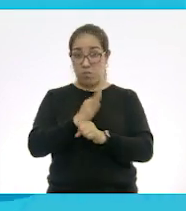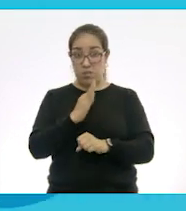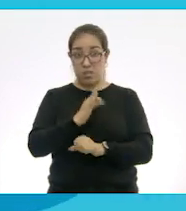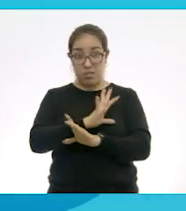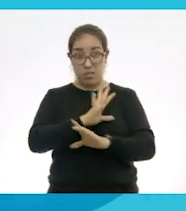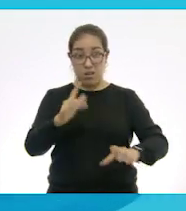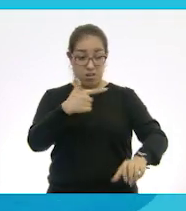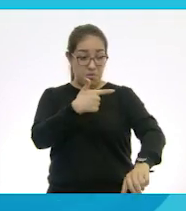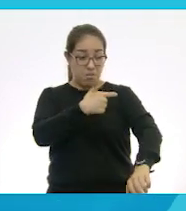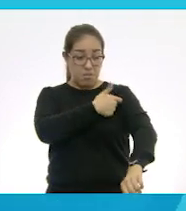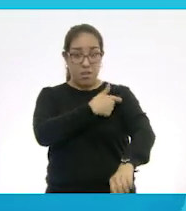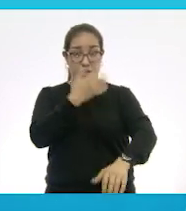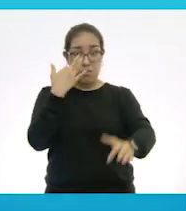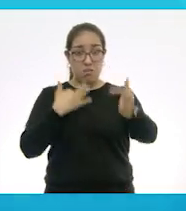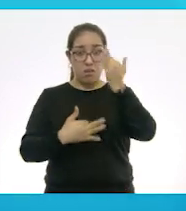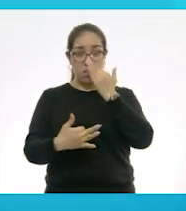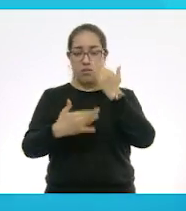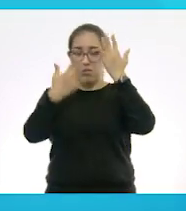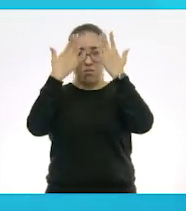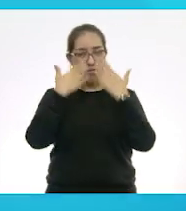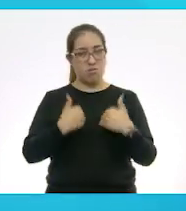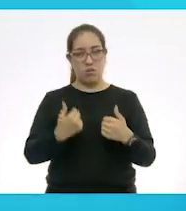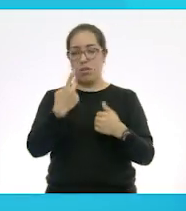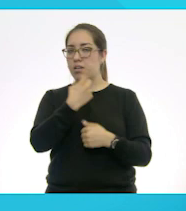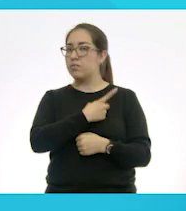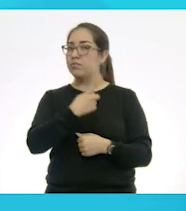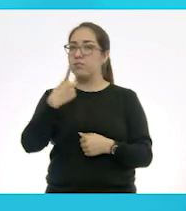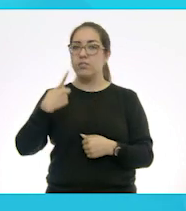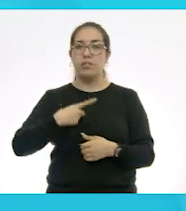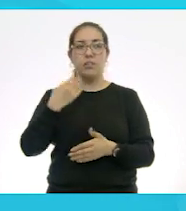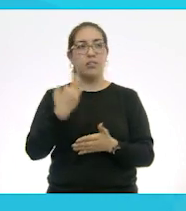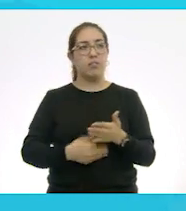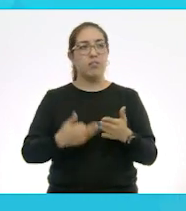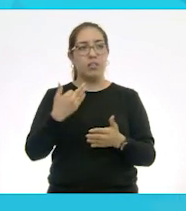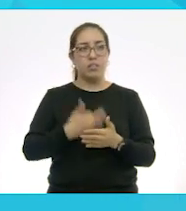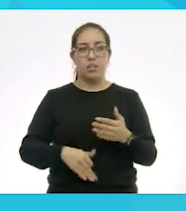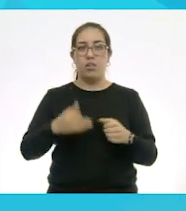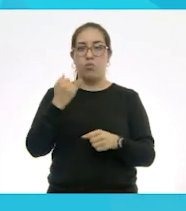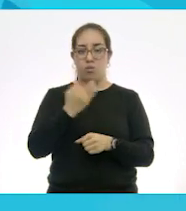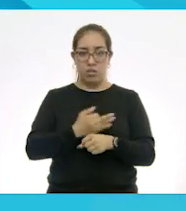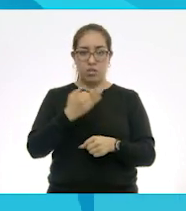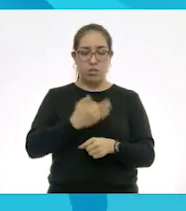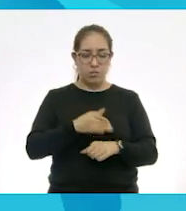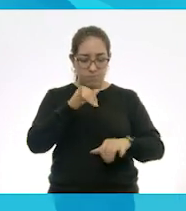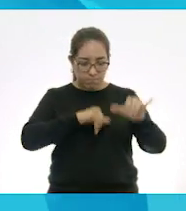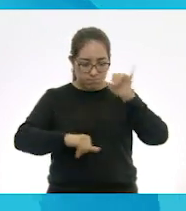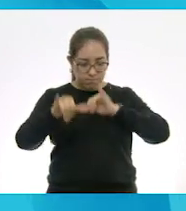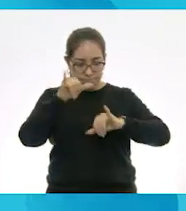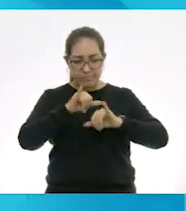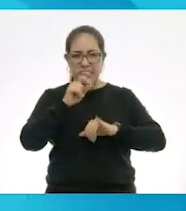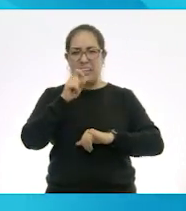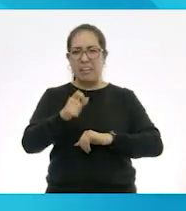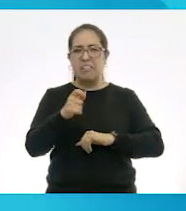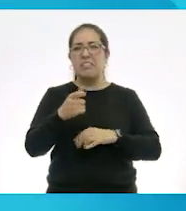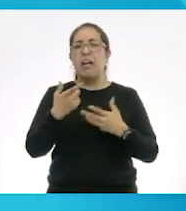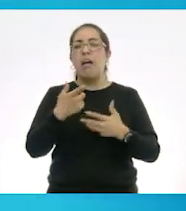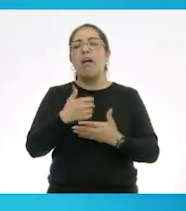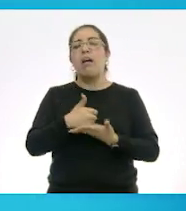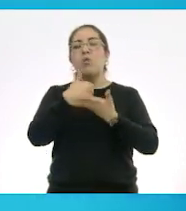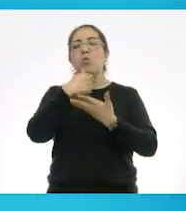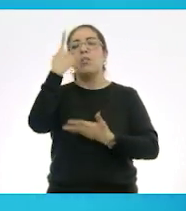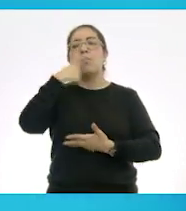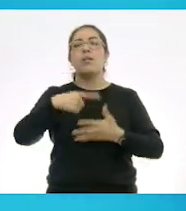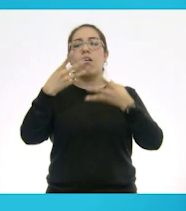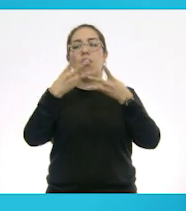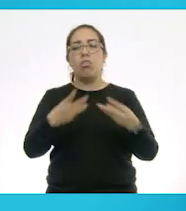específico para COVID-19. Tenemos que identificar que todos los tratamientos que se están otorgando son para garantizar la disminución y el control de todos los síntomas.